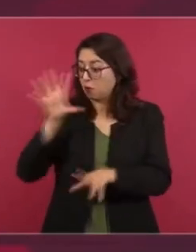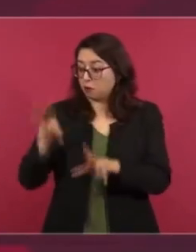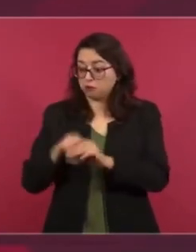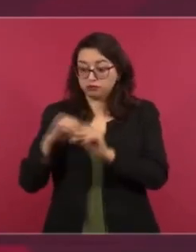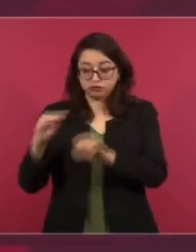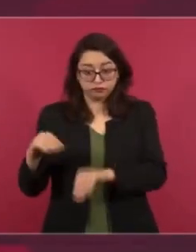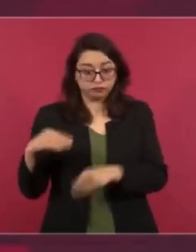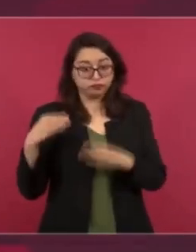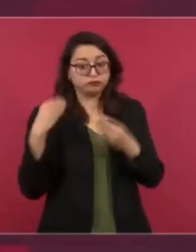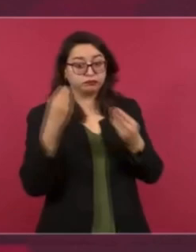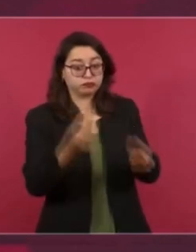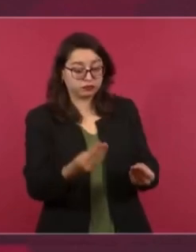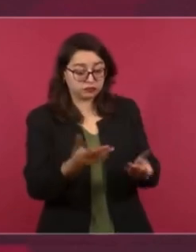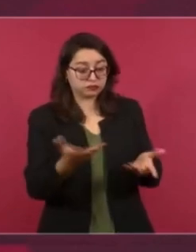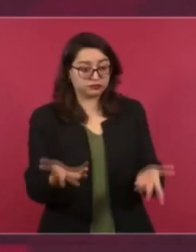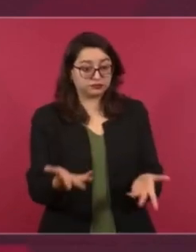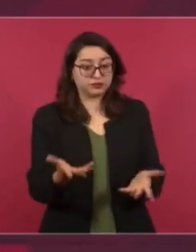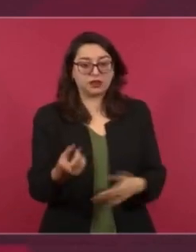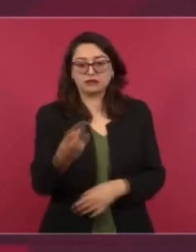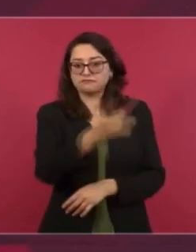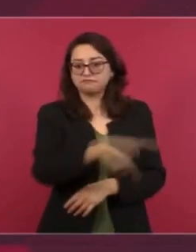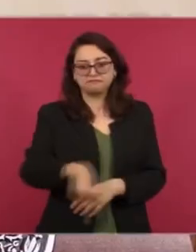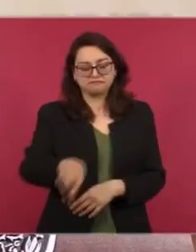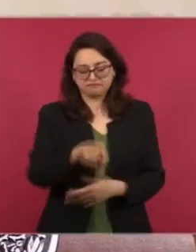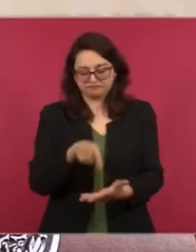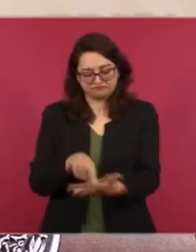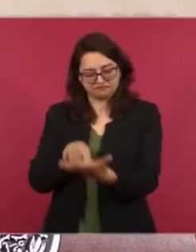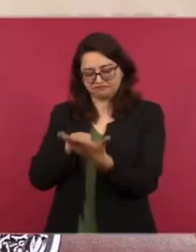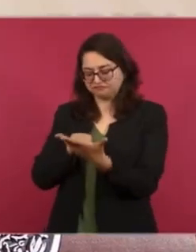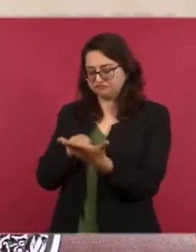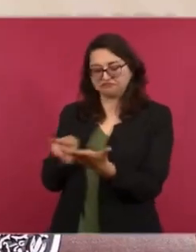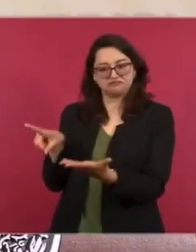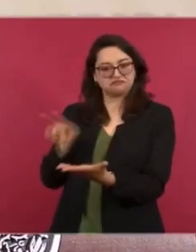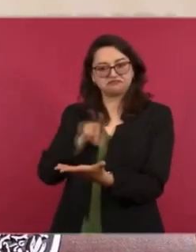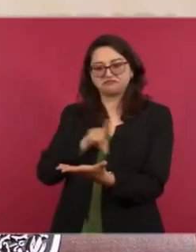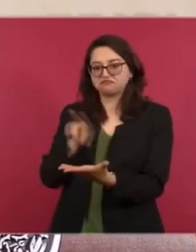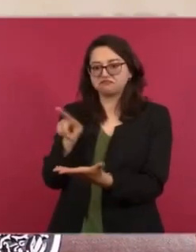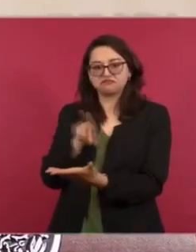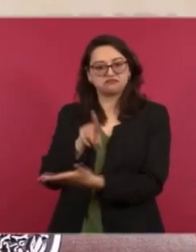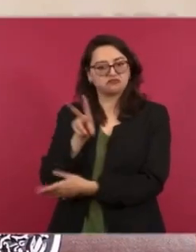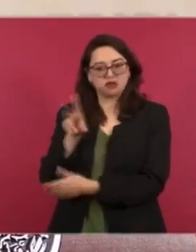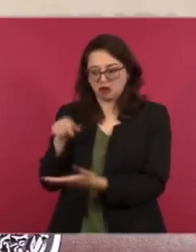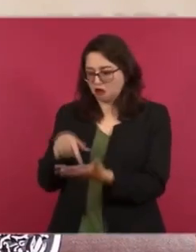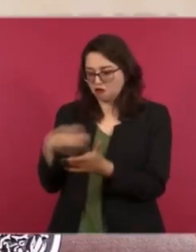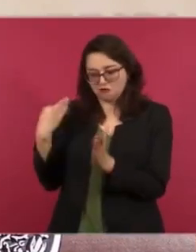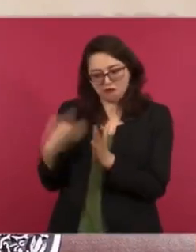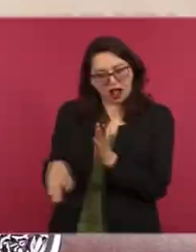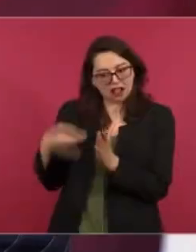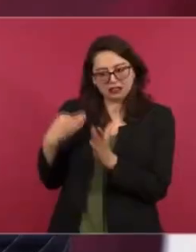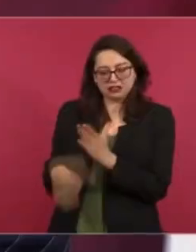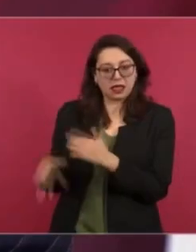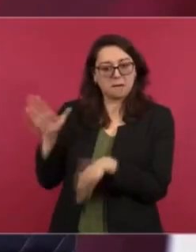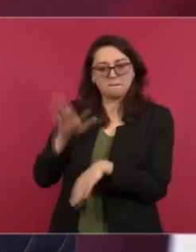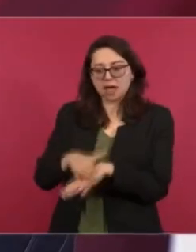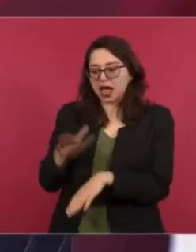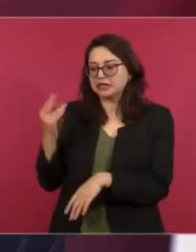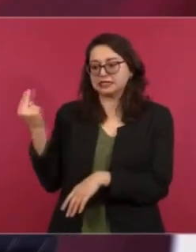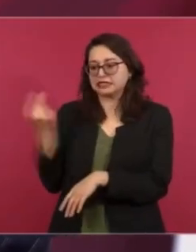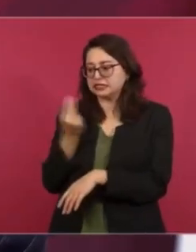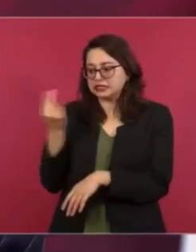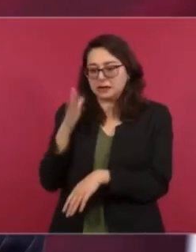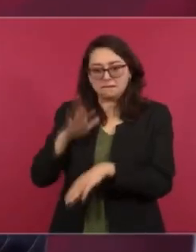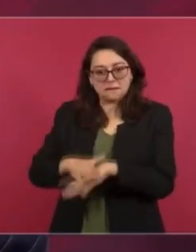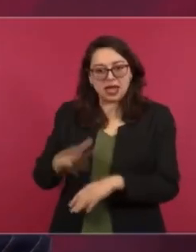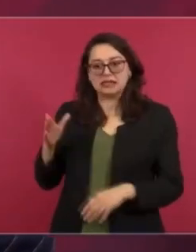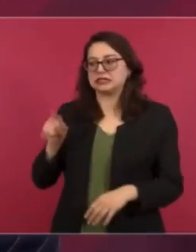diferencias, ellos insisten de que el